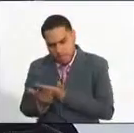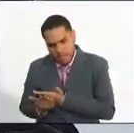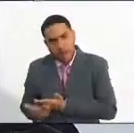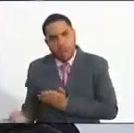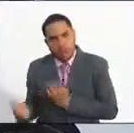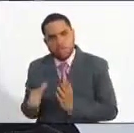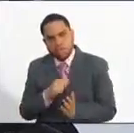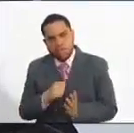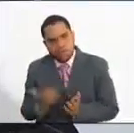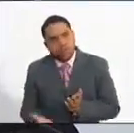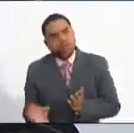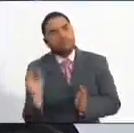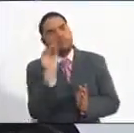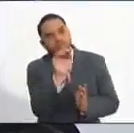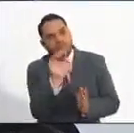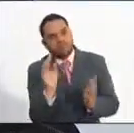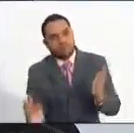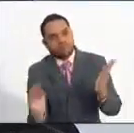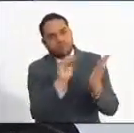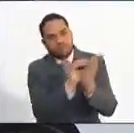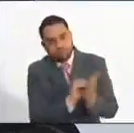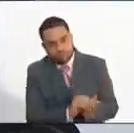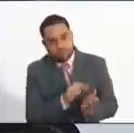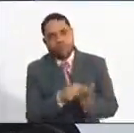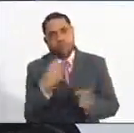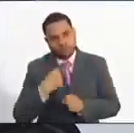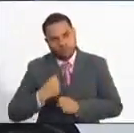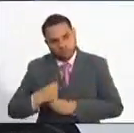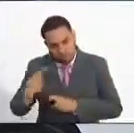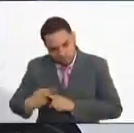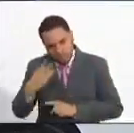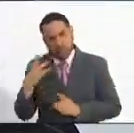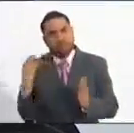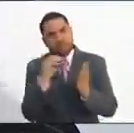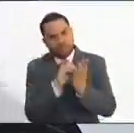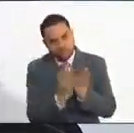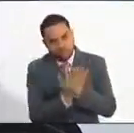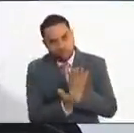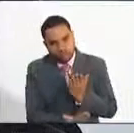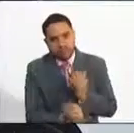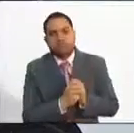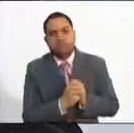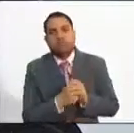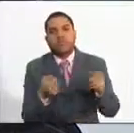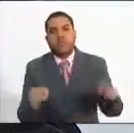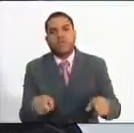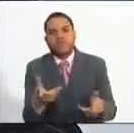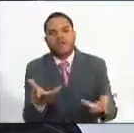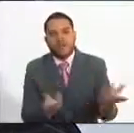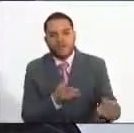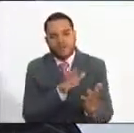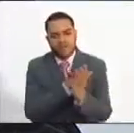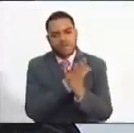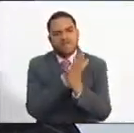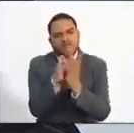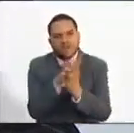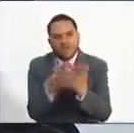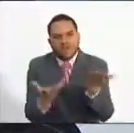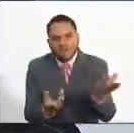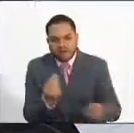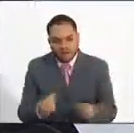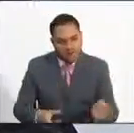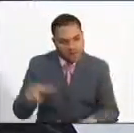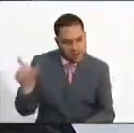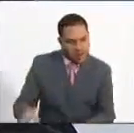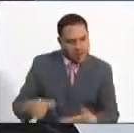cual quieren aspirar. Las personas posteriormente van a ser sometidas, digamos, esa información a verificar si